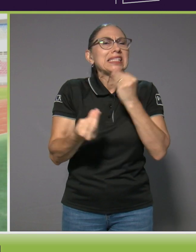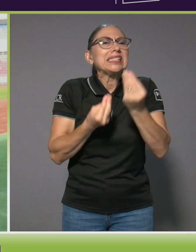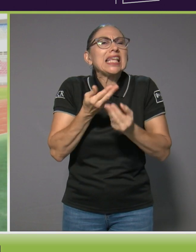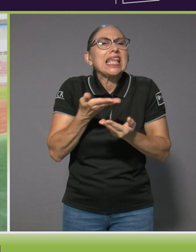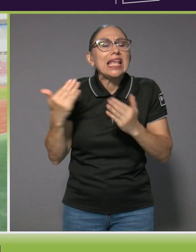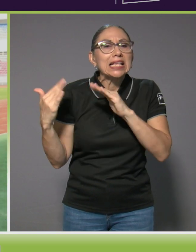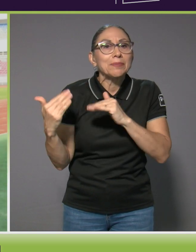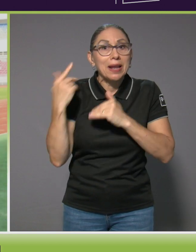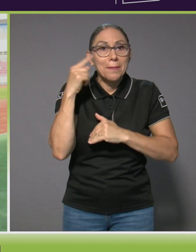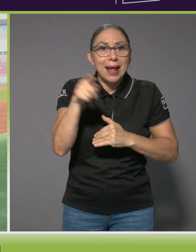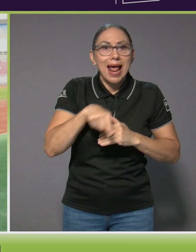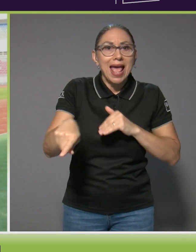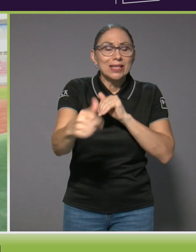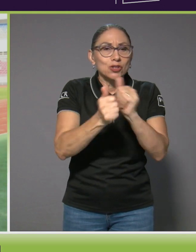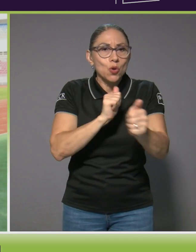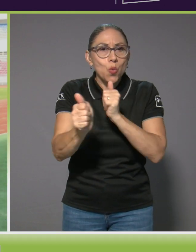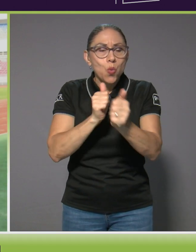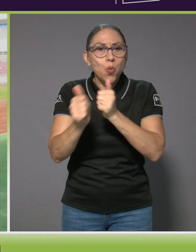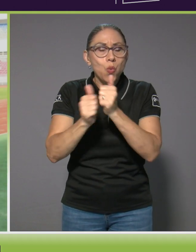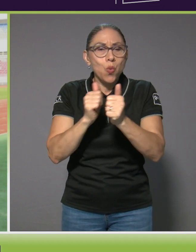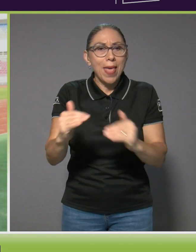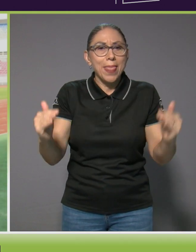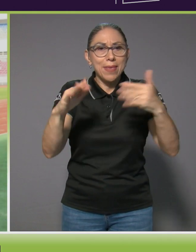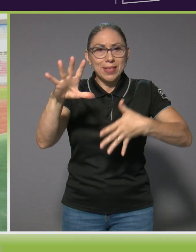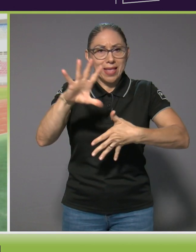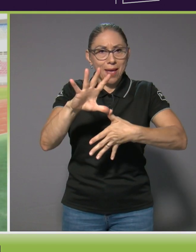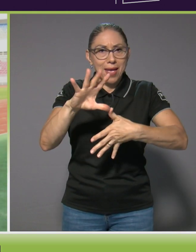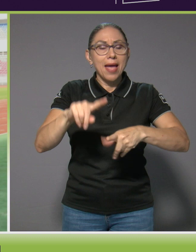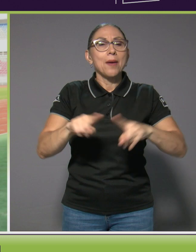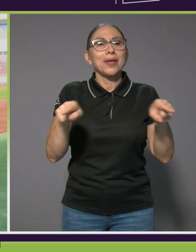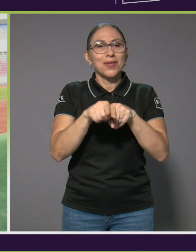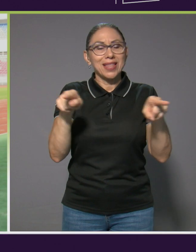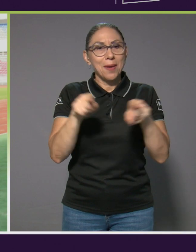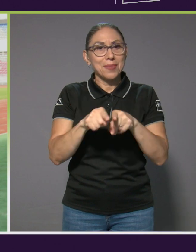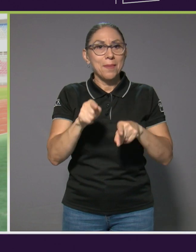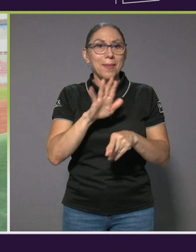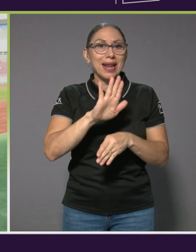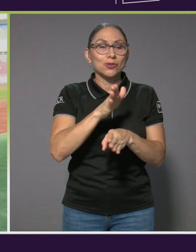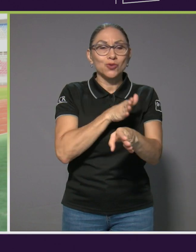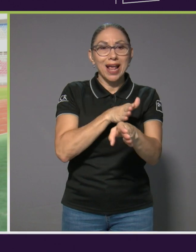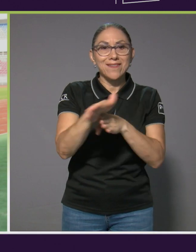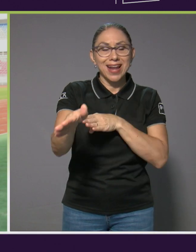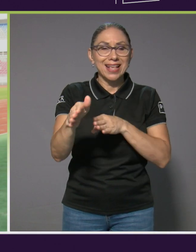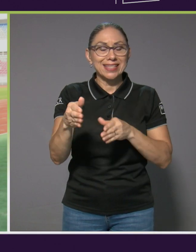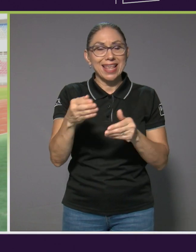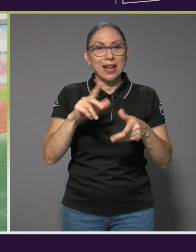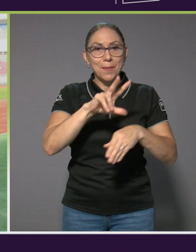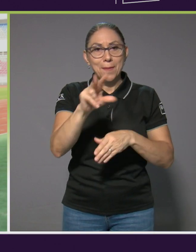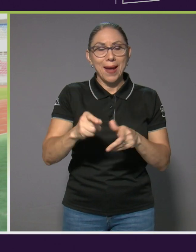máximas justas deportivas de América, pero también para sus carreras en el paraatletismo.